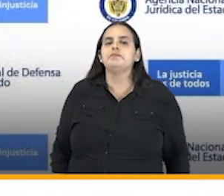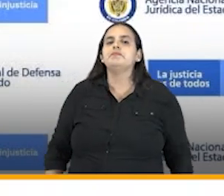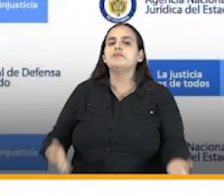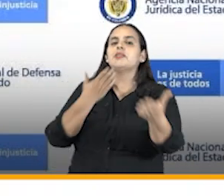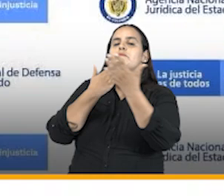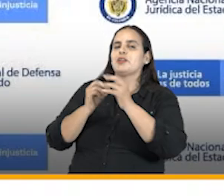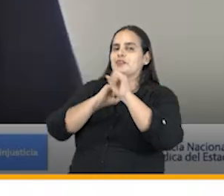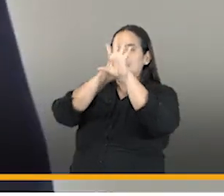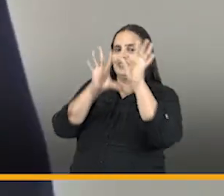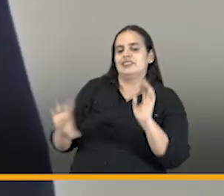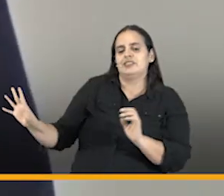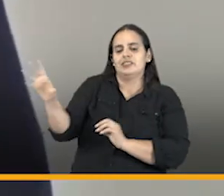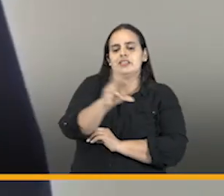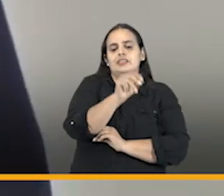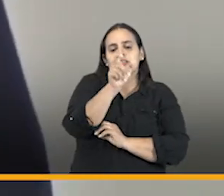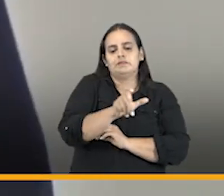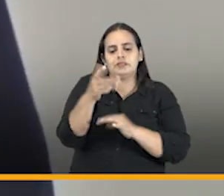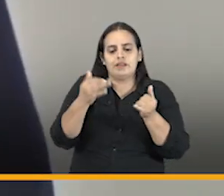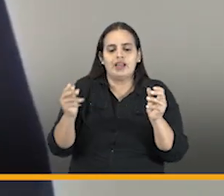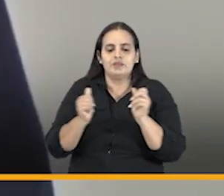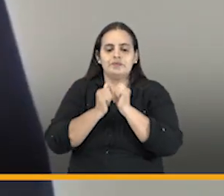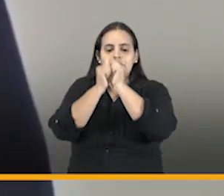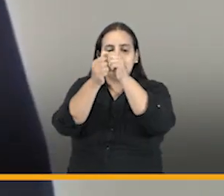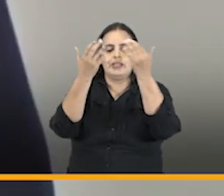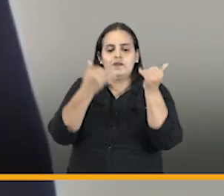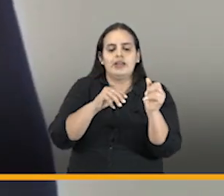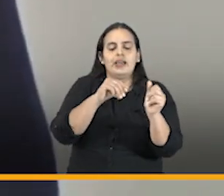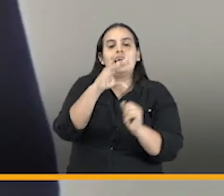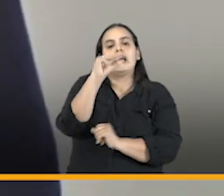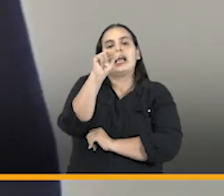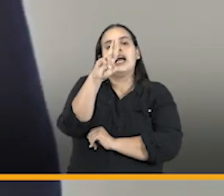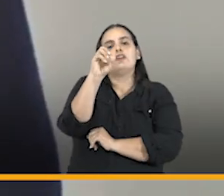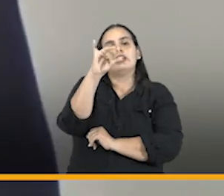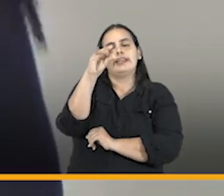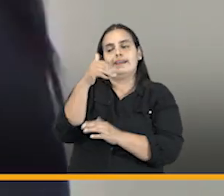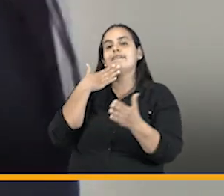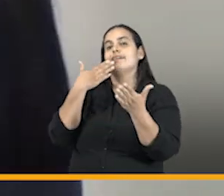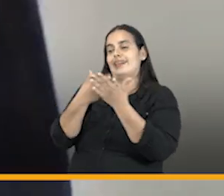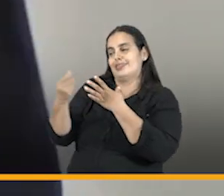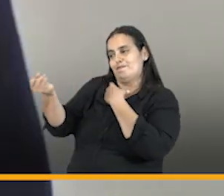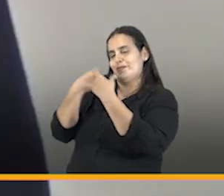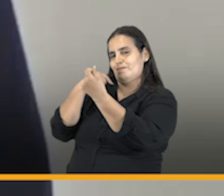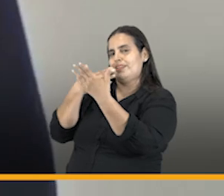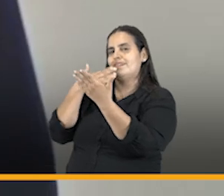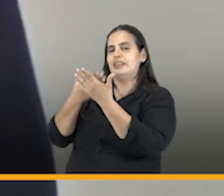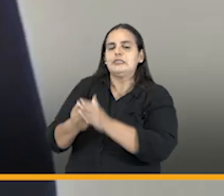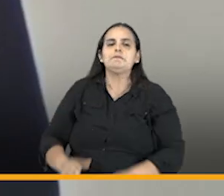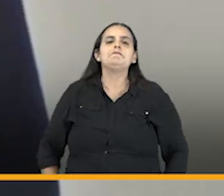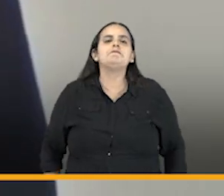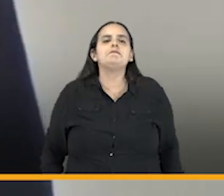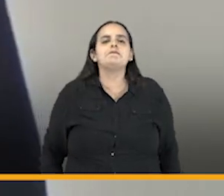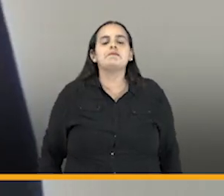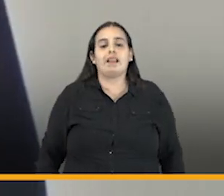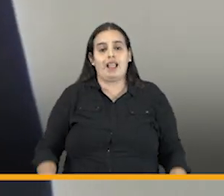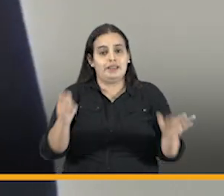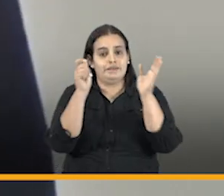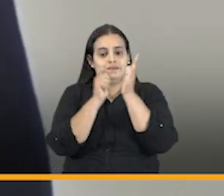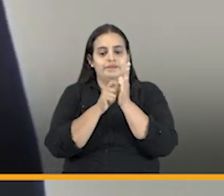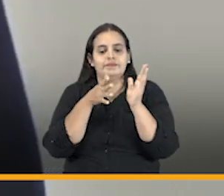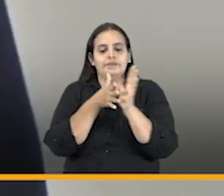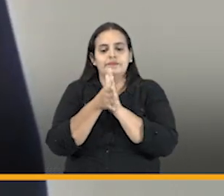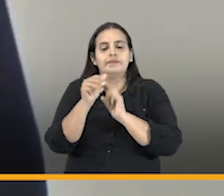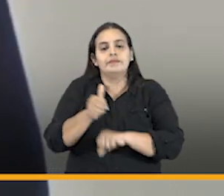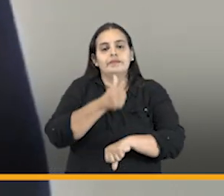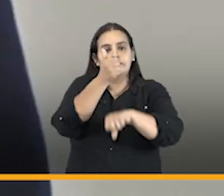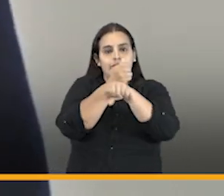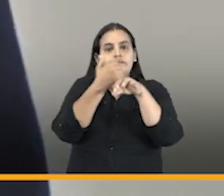buenos días a todas las personas que nos acompañan y a Carolina gracias por la pregunta tal y como lo mencionó ya nuestro